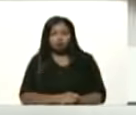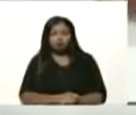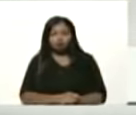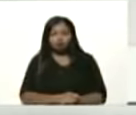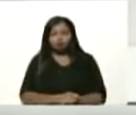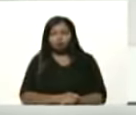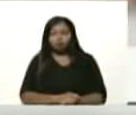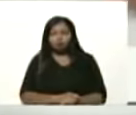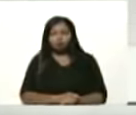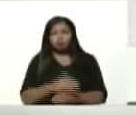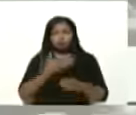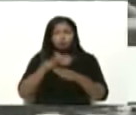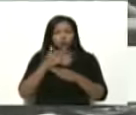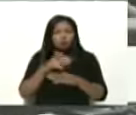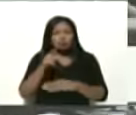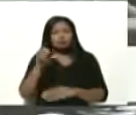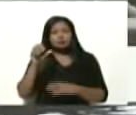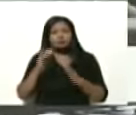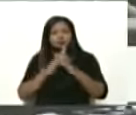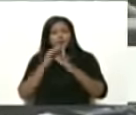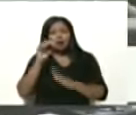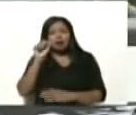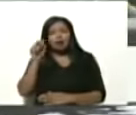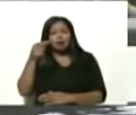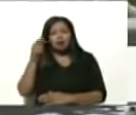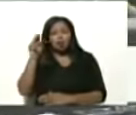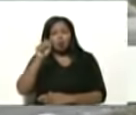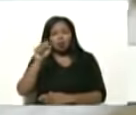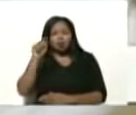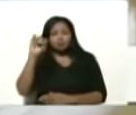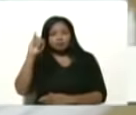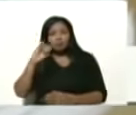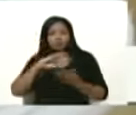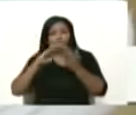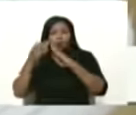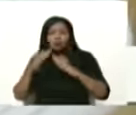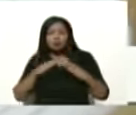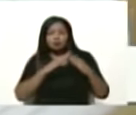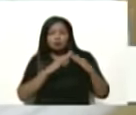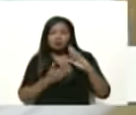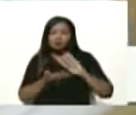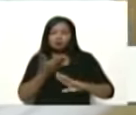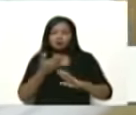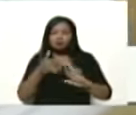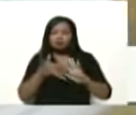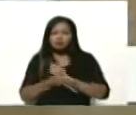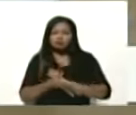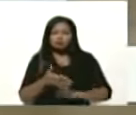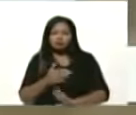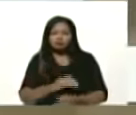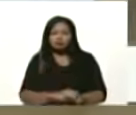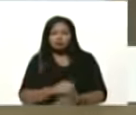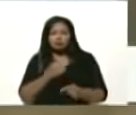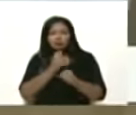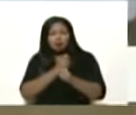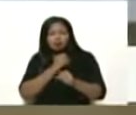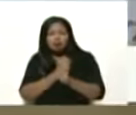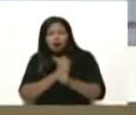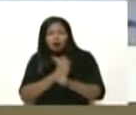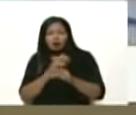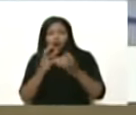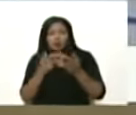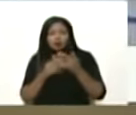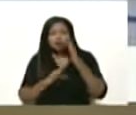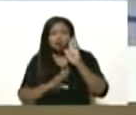son de San Agustín, de la región, de la comunidad, lo importante para que un trabajo, un negocio,